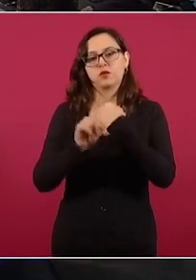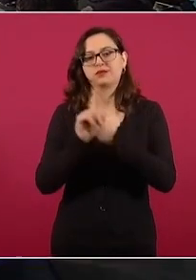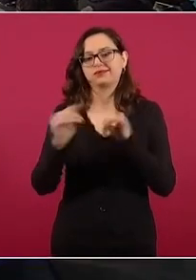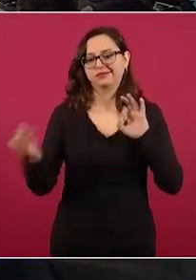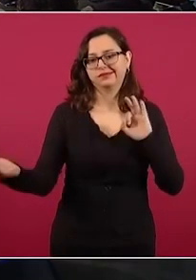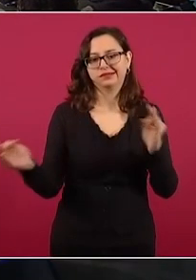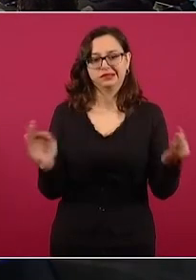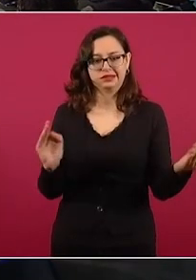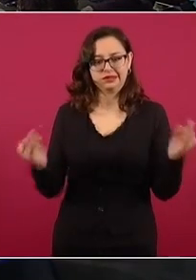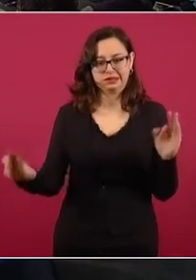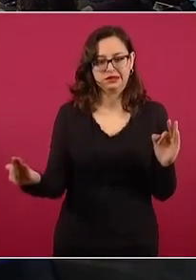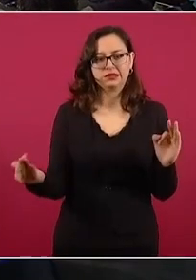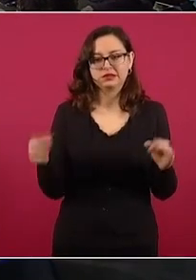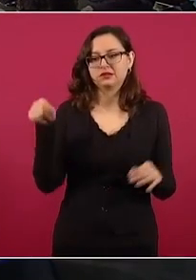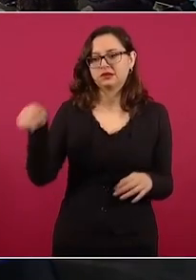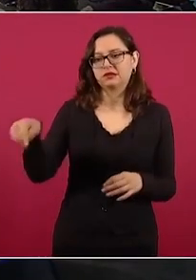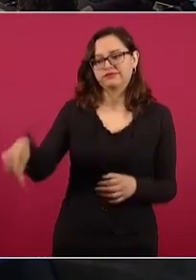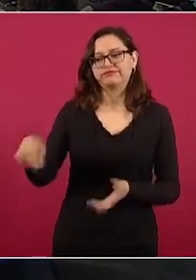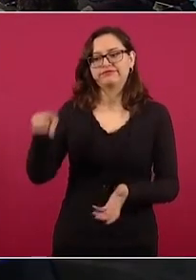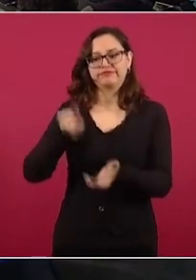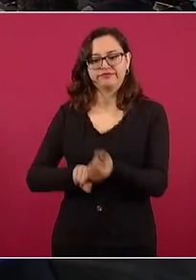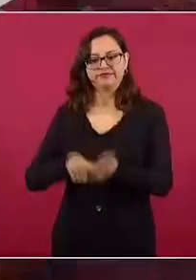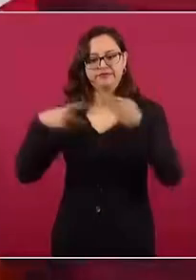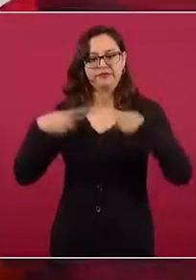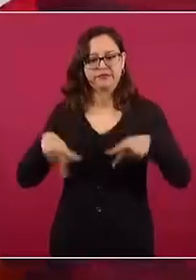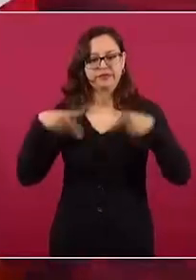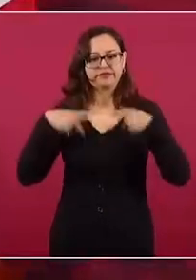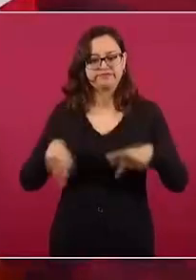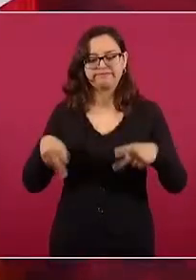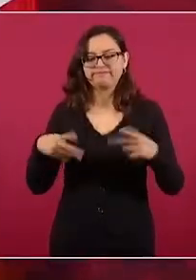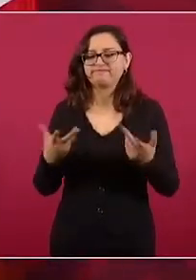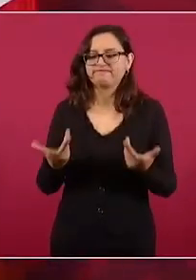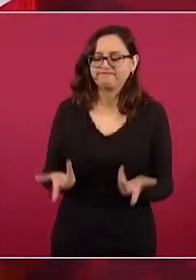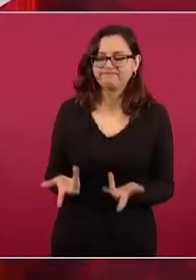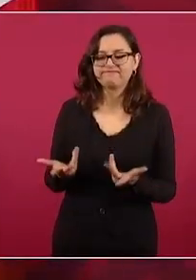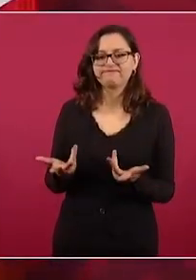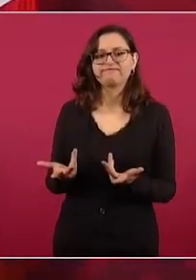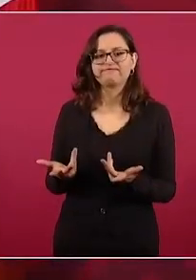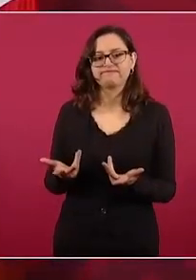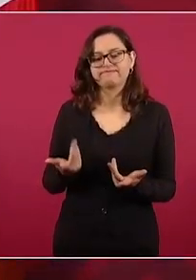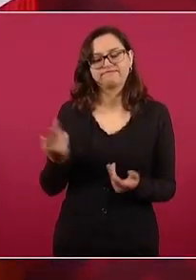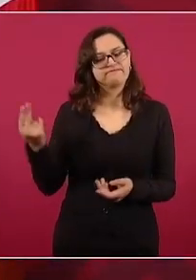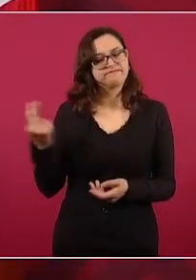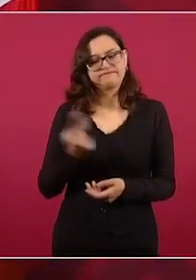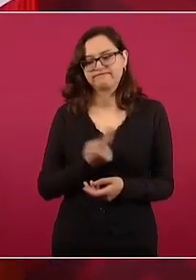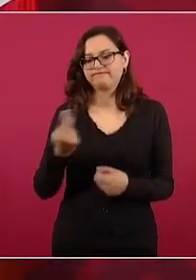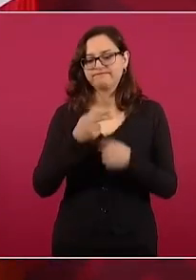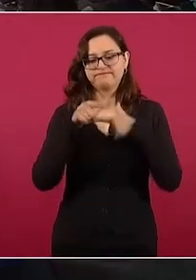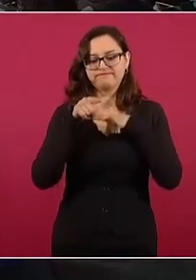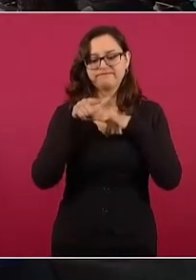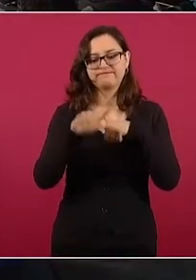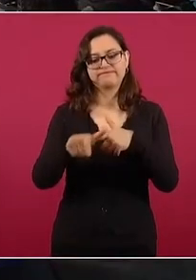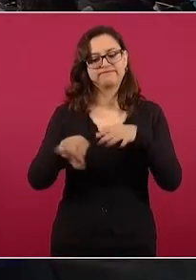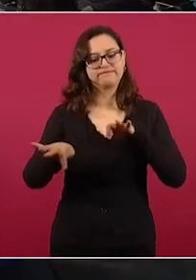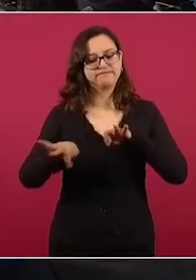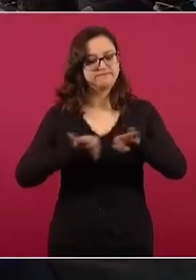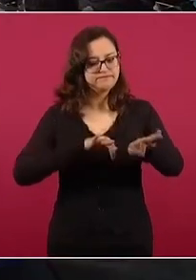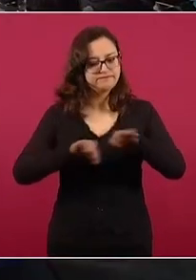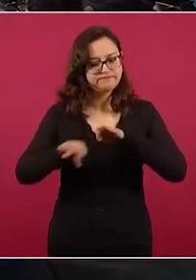donde están los mineros. Pero hay que trabajar para